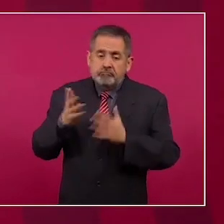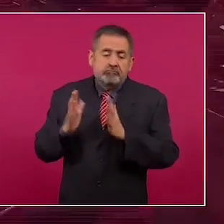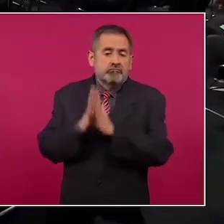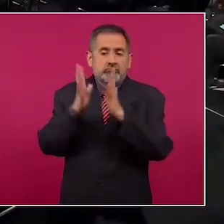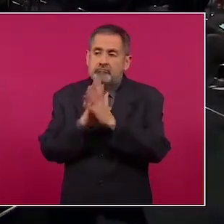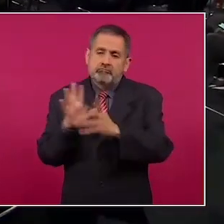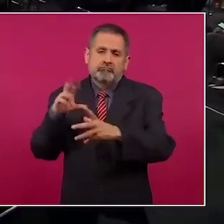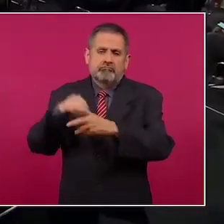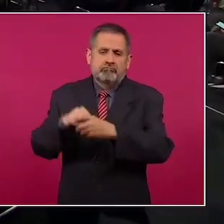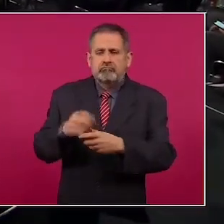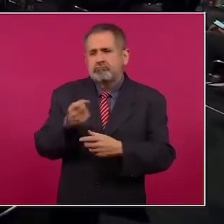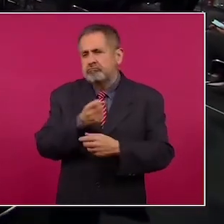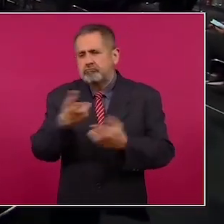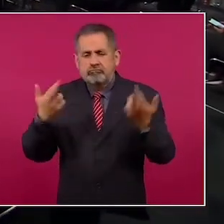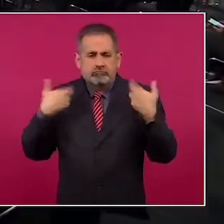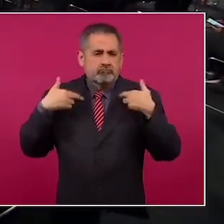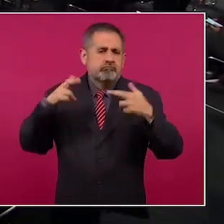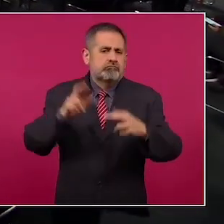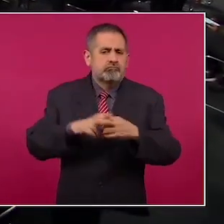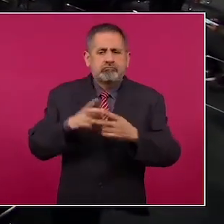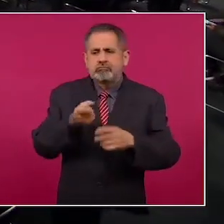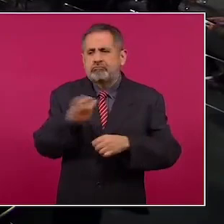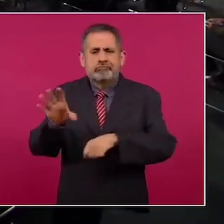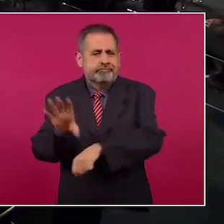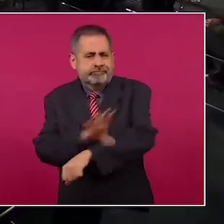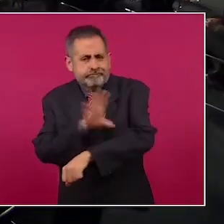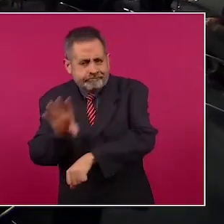maestros, electricistas,